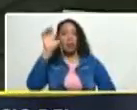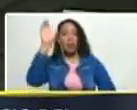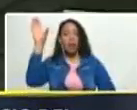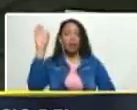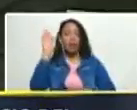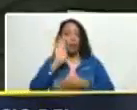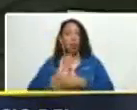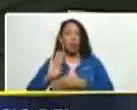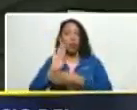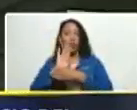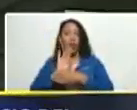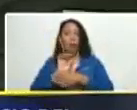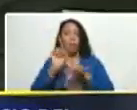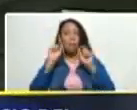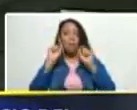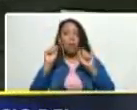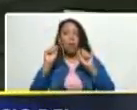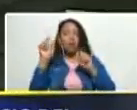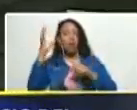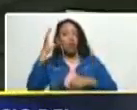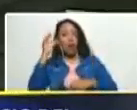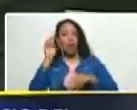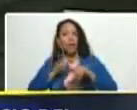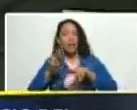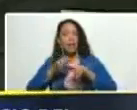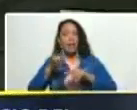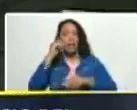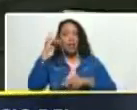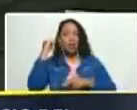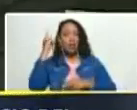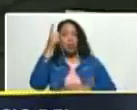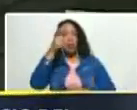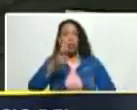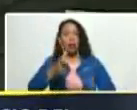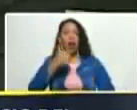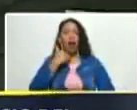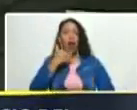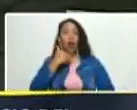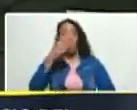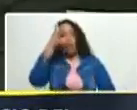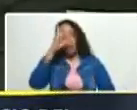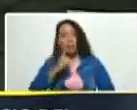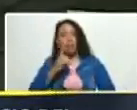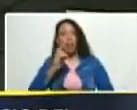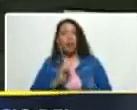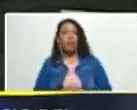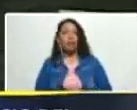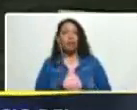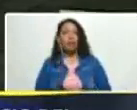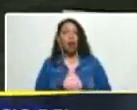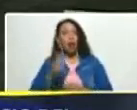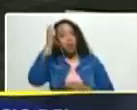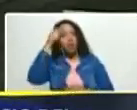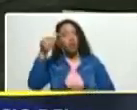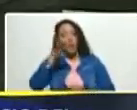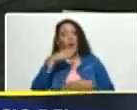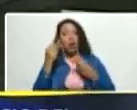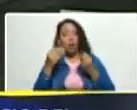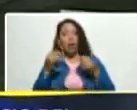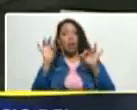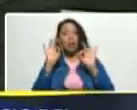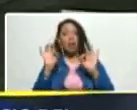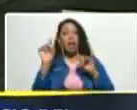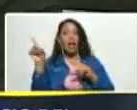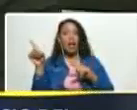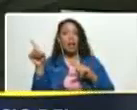protección específica de mujeres de niñas de niños de personas con algún tipo de discapacidad de poblaciones económicas especiales son